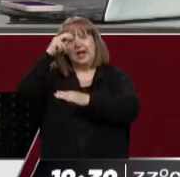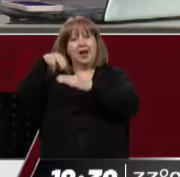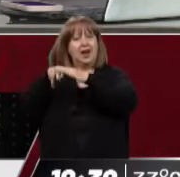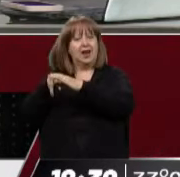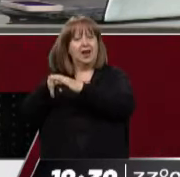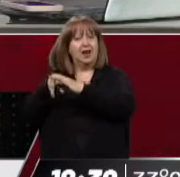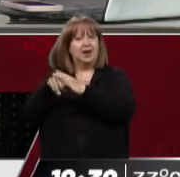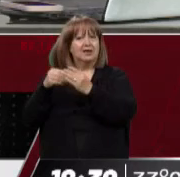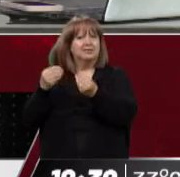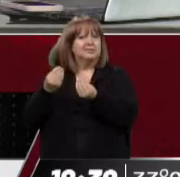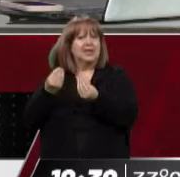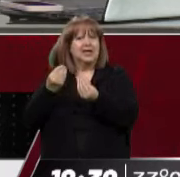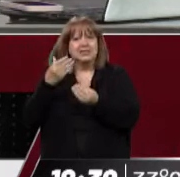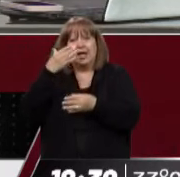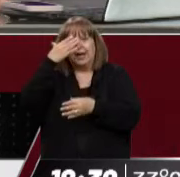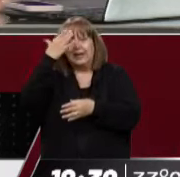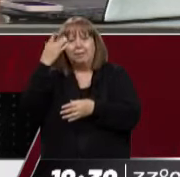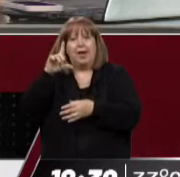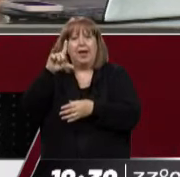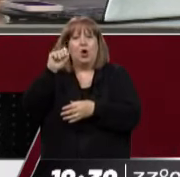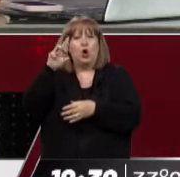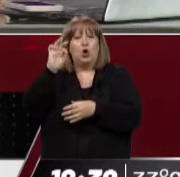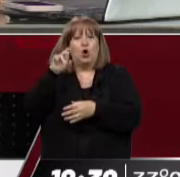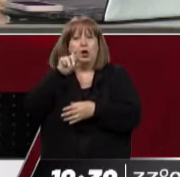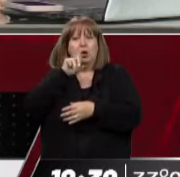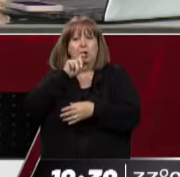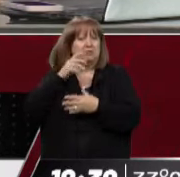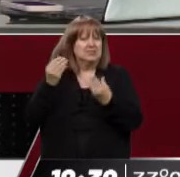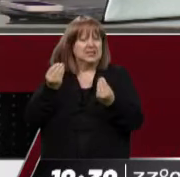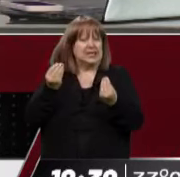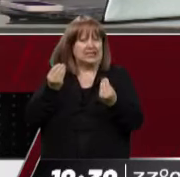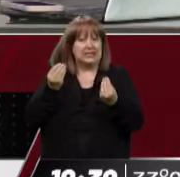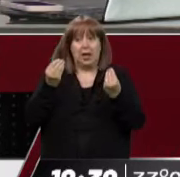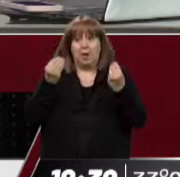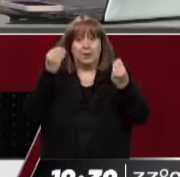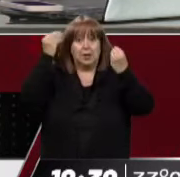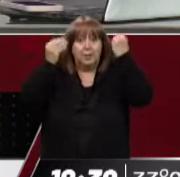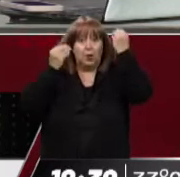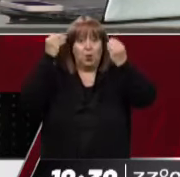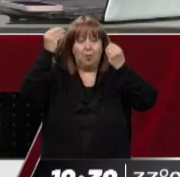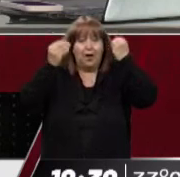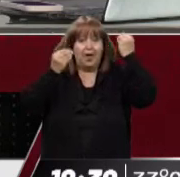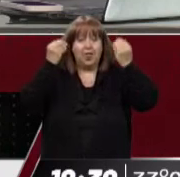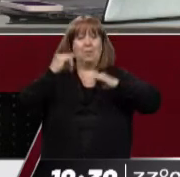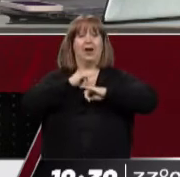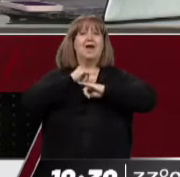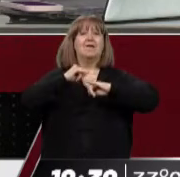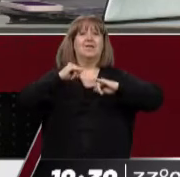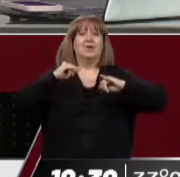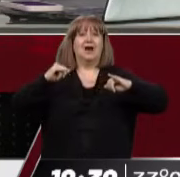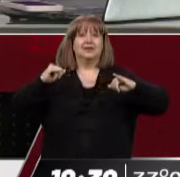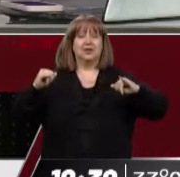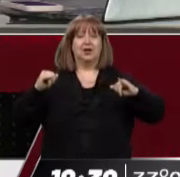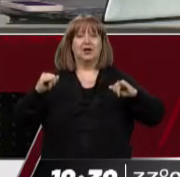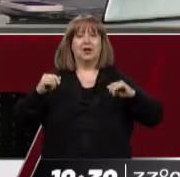enfermedad y demás. Bueno, la preocupación que generan el resto de la sociedad y también ocuparse en informar, ¿no? Para que tampoco